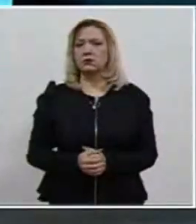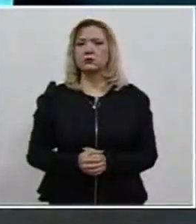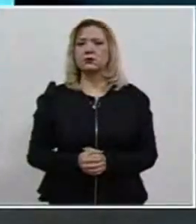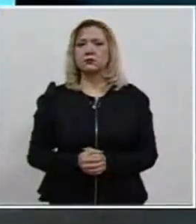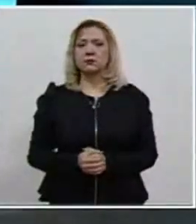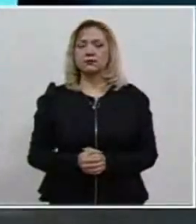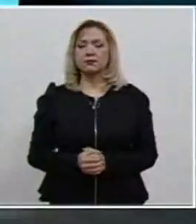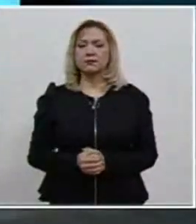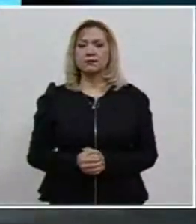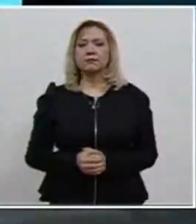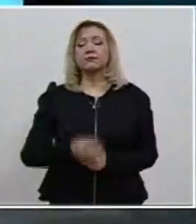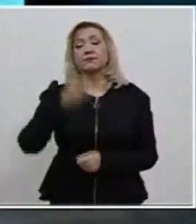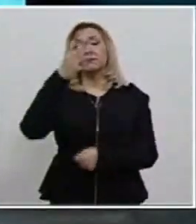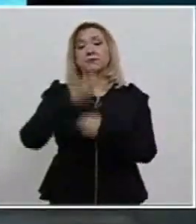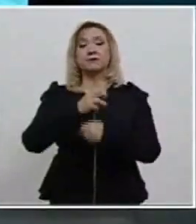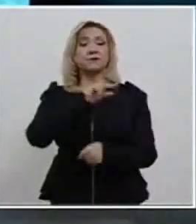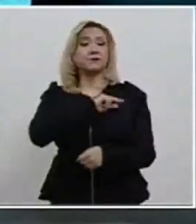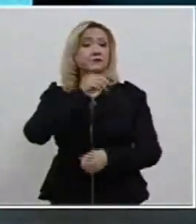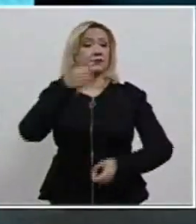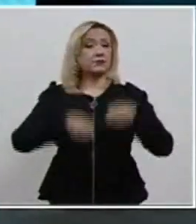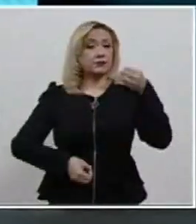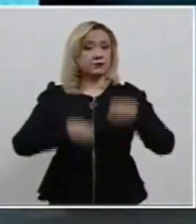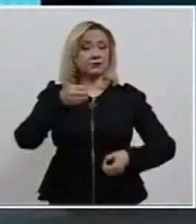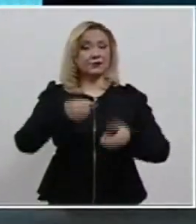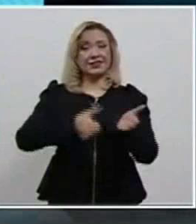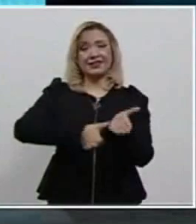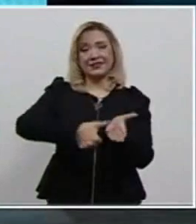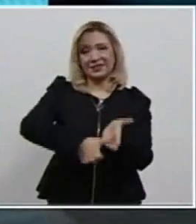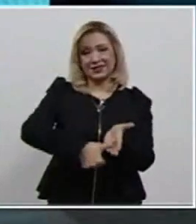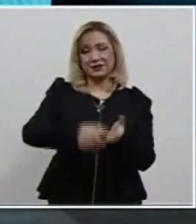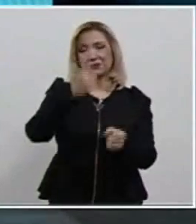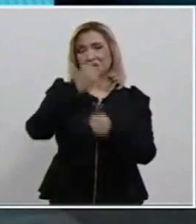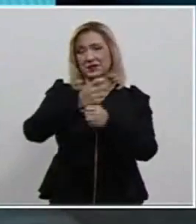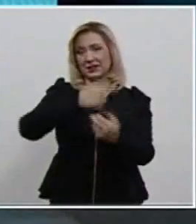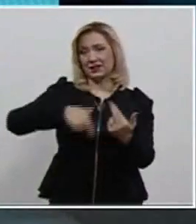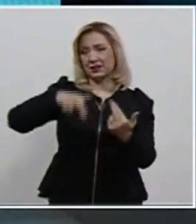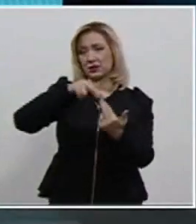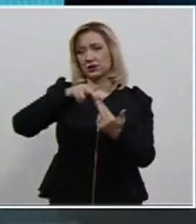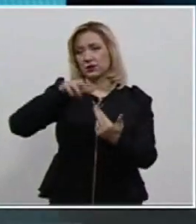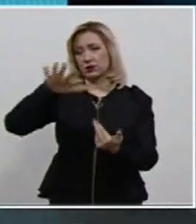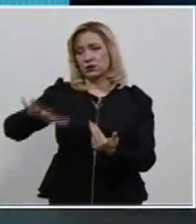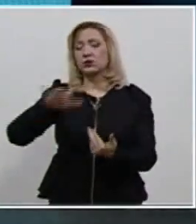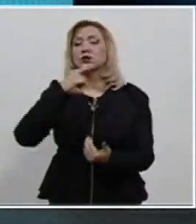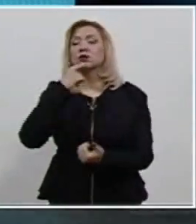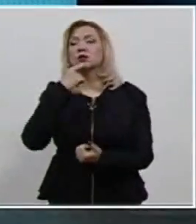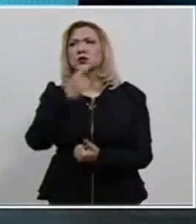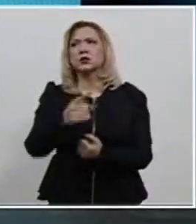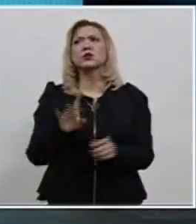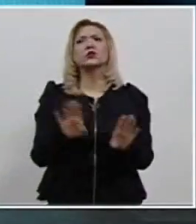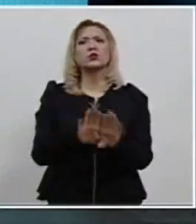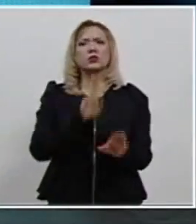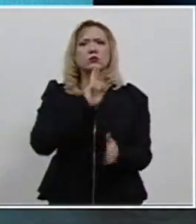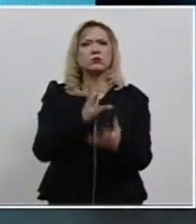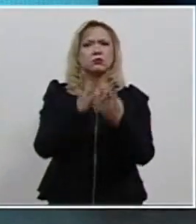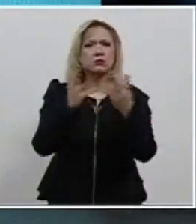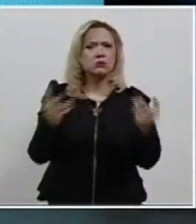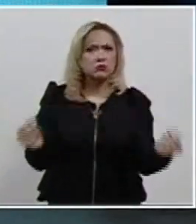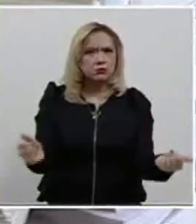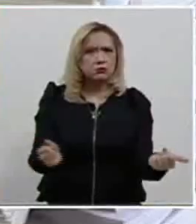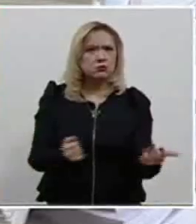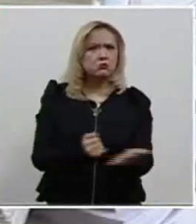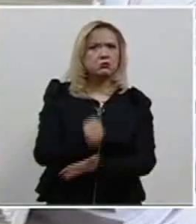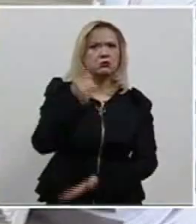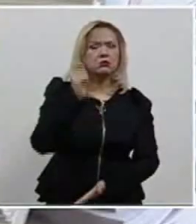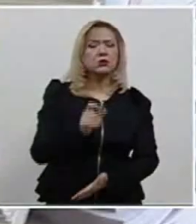El Tercer Tribunal Colegiado en Materia Civil del Primer Circuito estableció que la resolución para determinar en qué casos